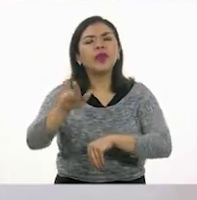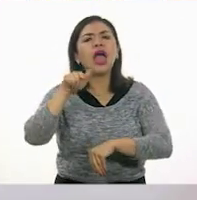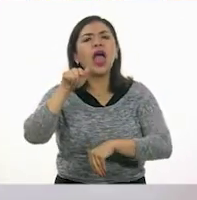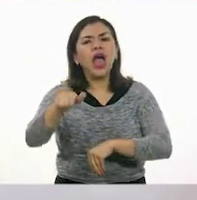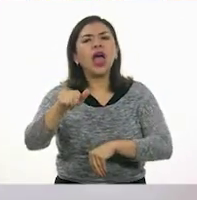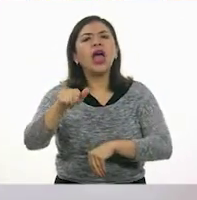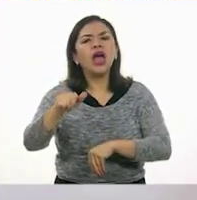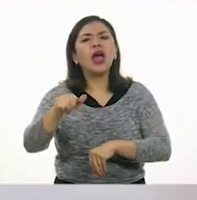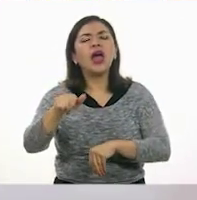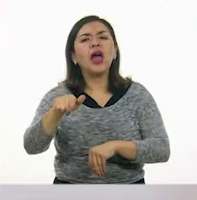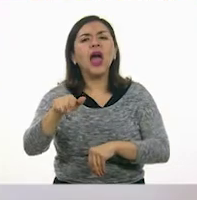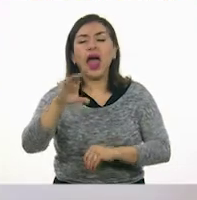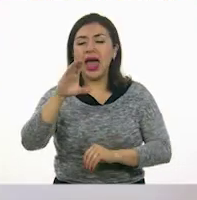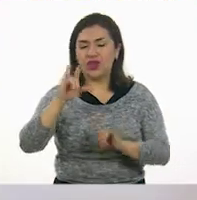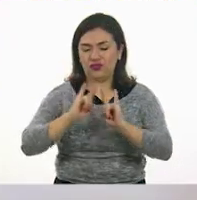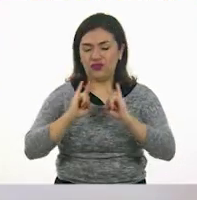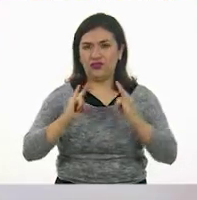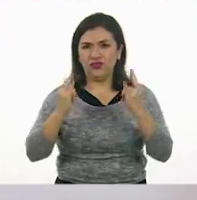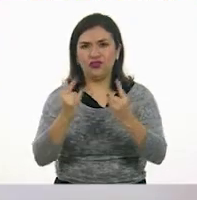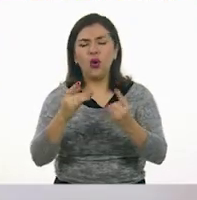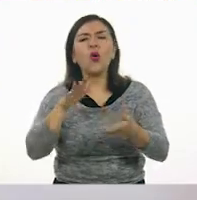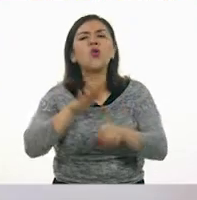figura geométrica son sus caras?